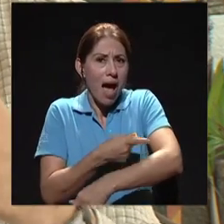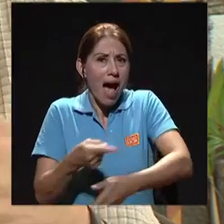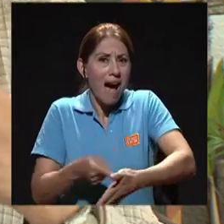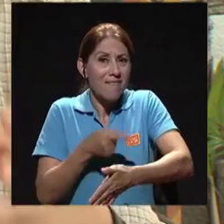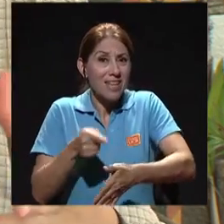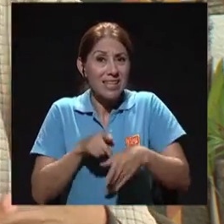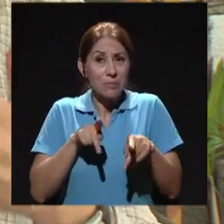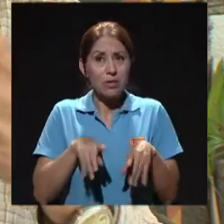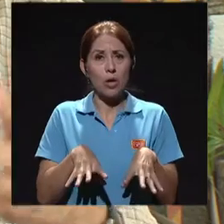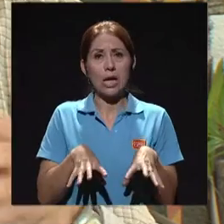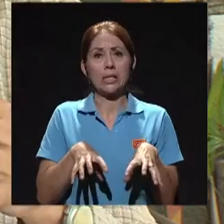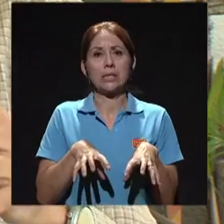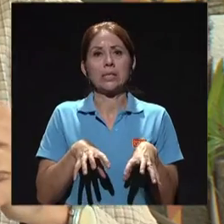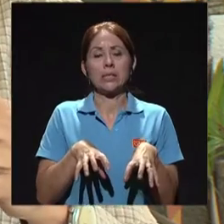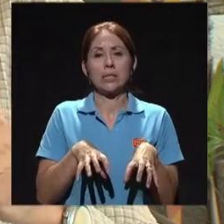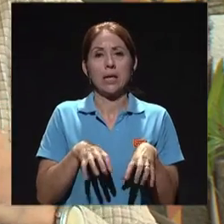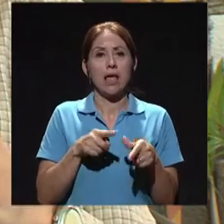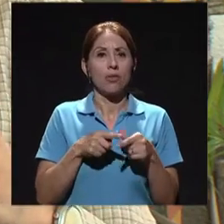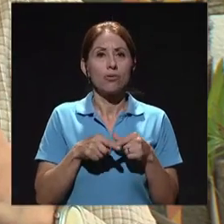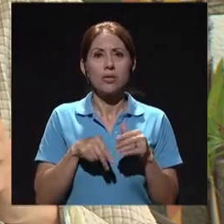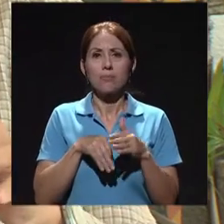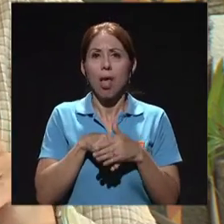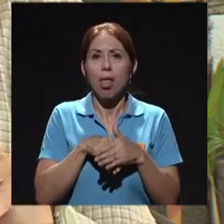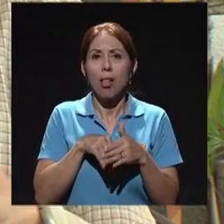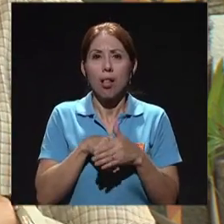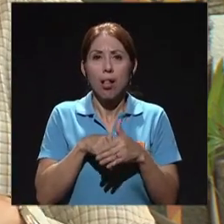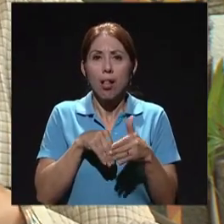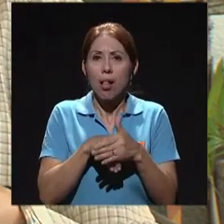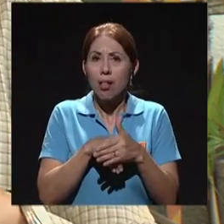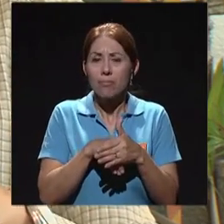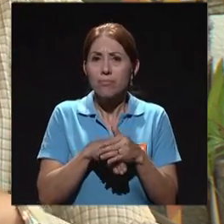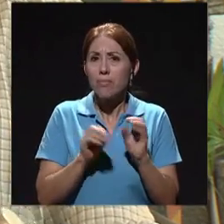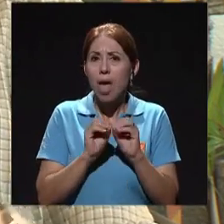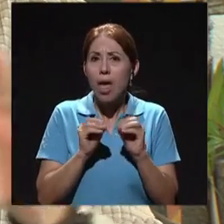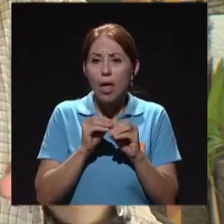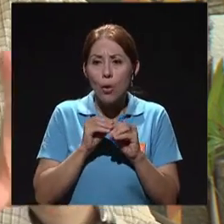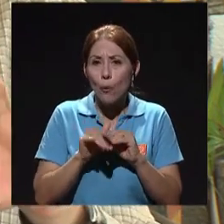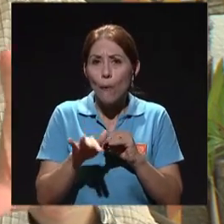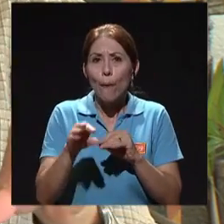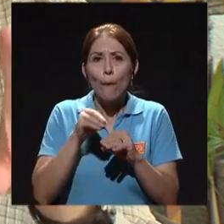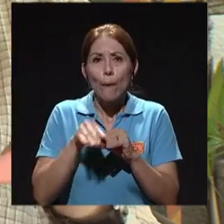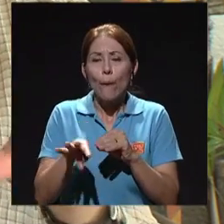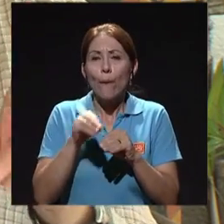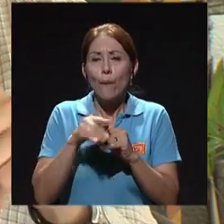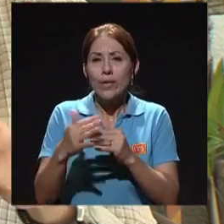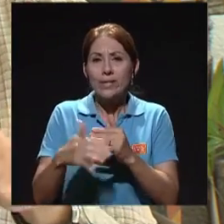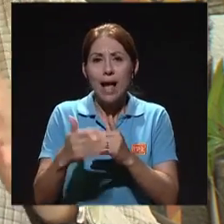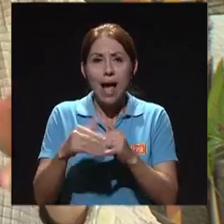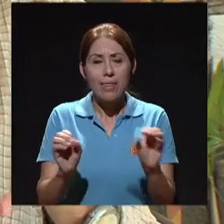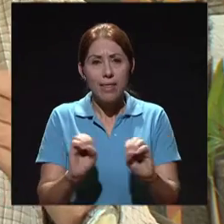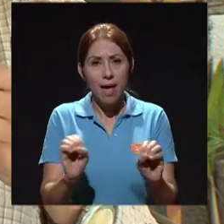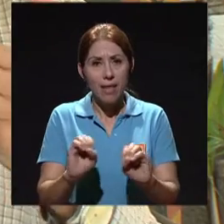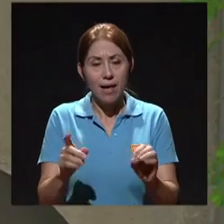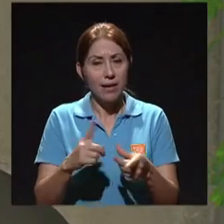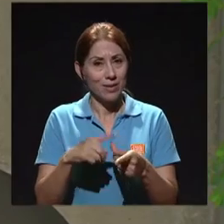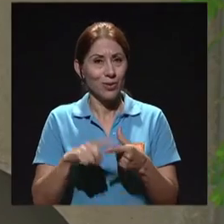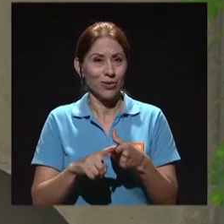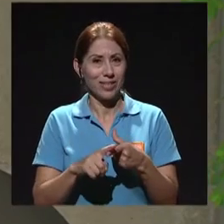a veces por la tensión, por los nervios, la vena se obstruye y aunque usted esté en vena, no le sale nada, ¿verdad? Entonces,